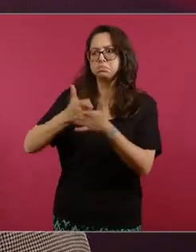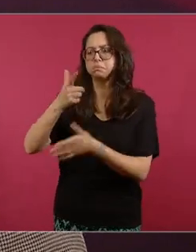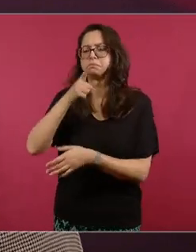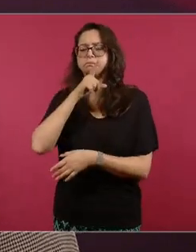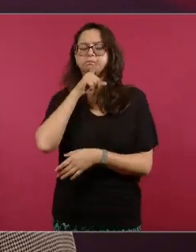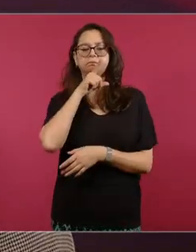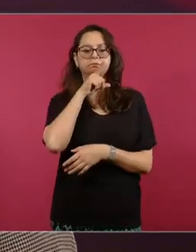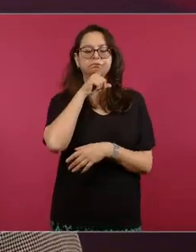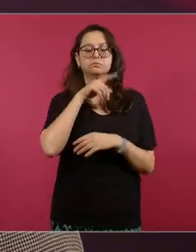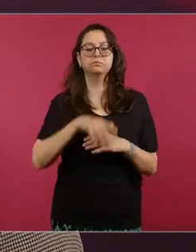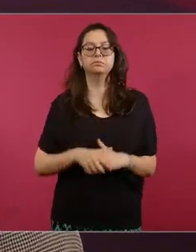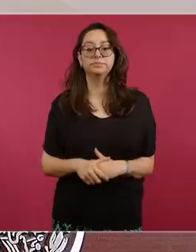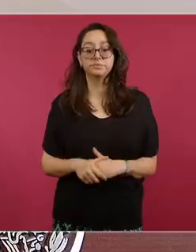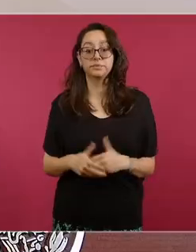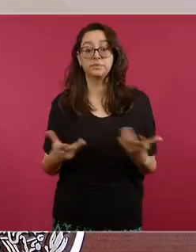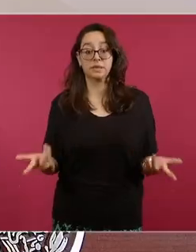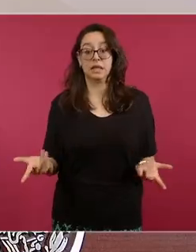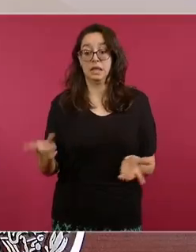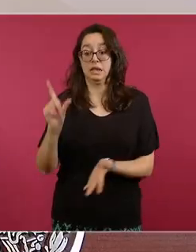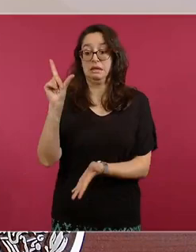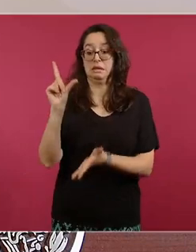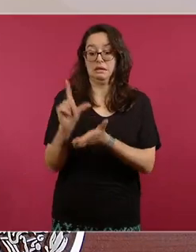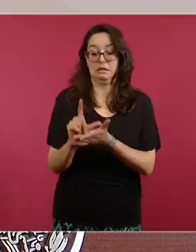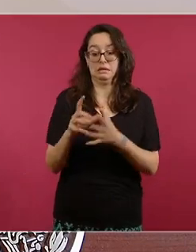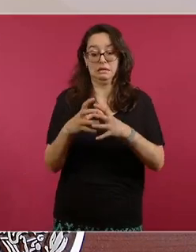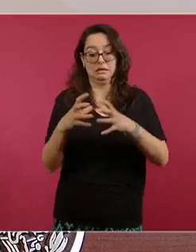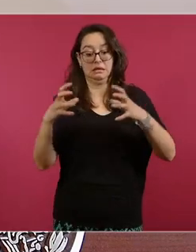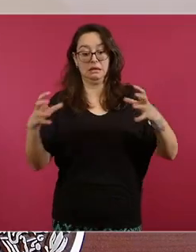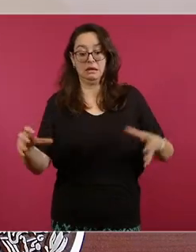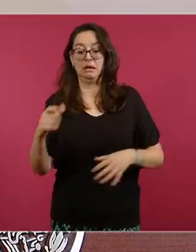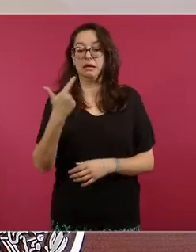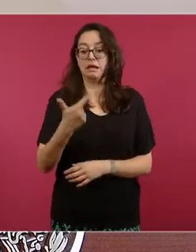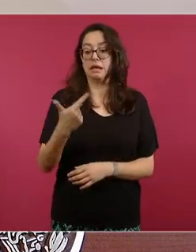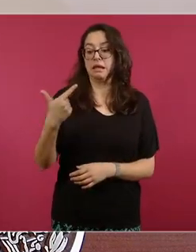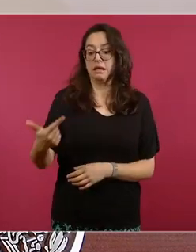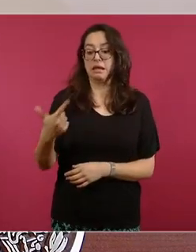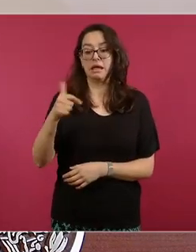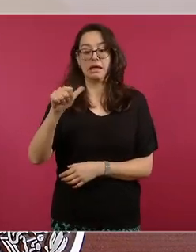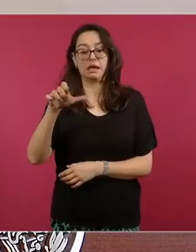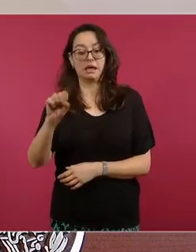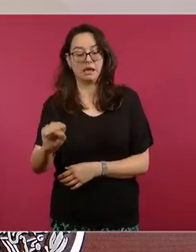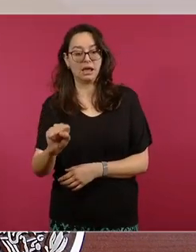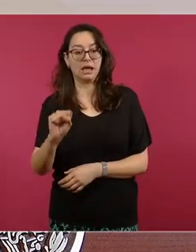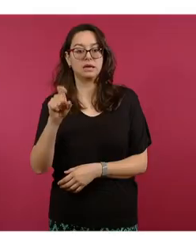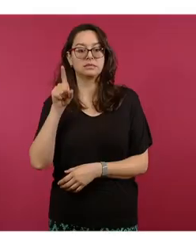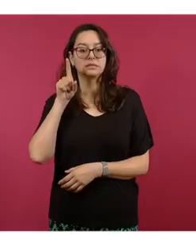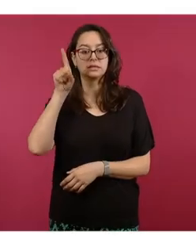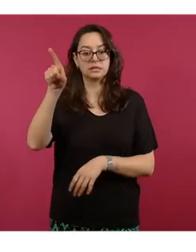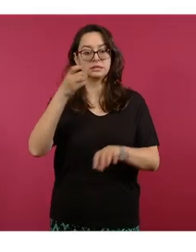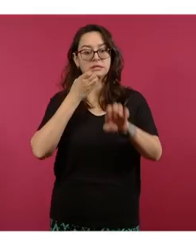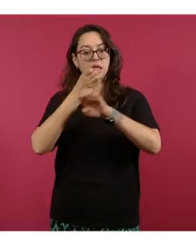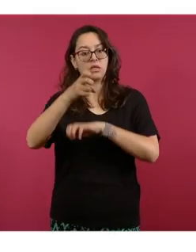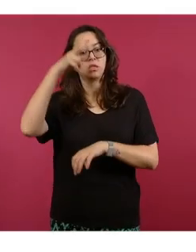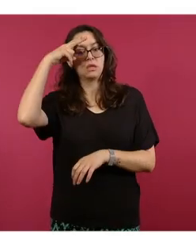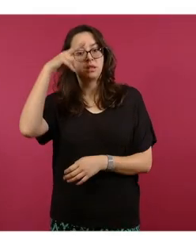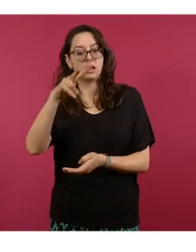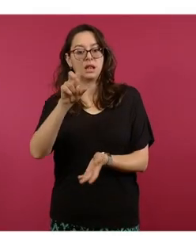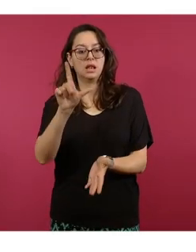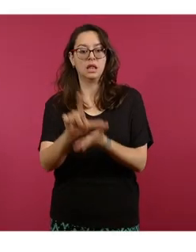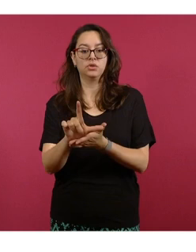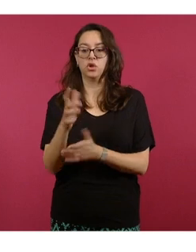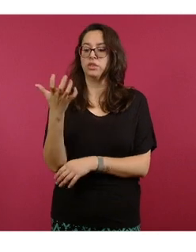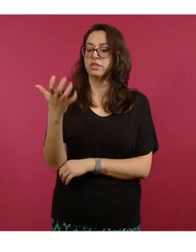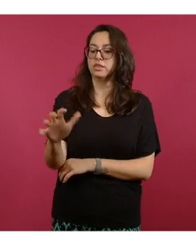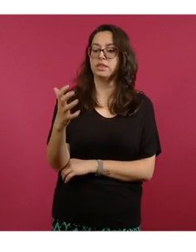estacionario, el que se vende por litro, GG Gas, Allentex, Caltitlán, Estado de México, ofreció el litro en 10